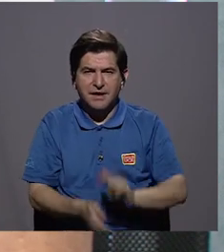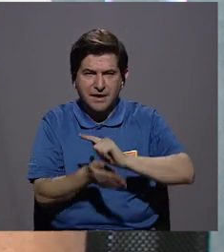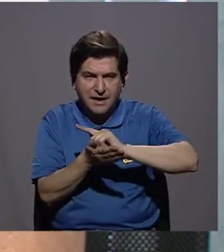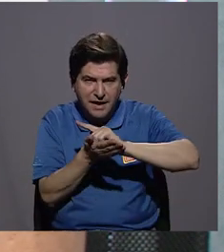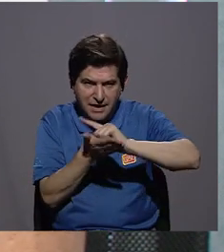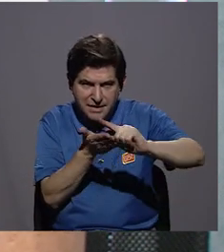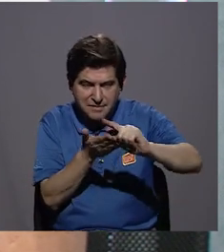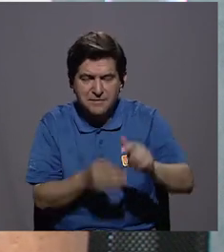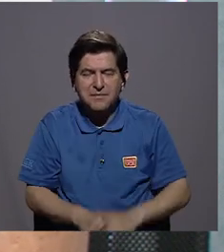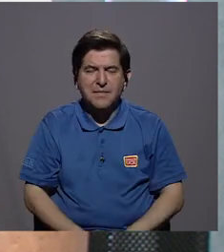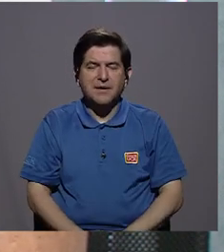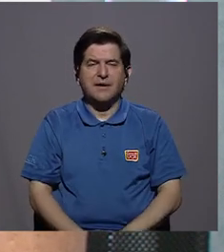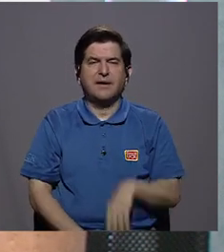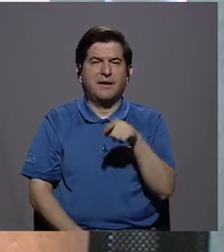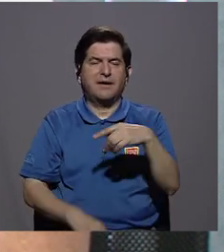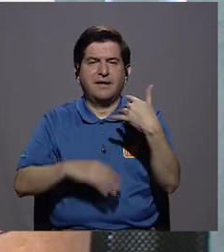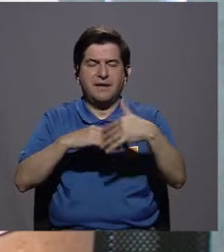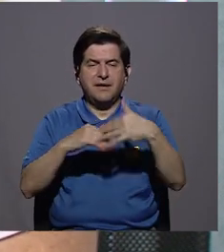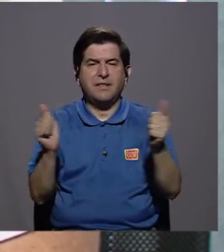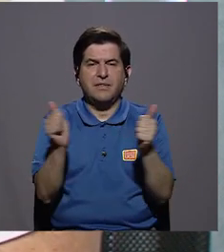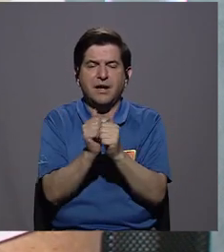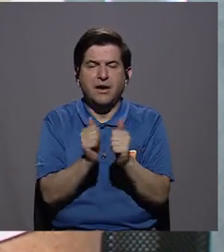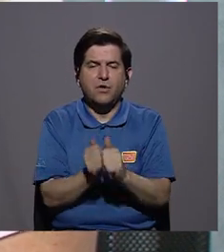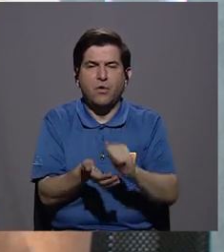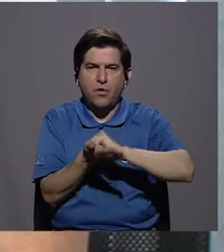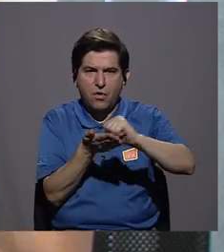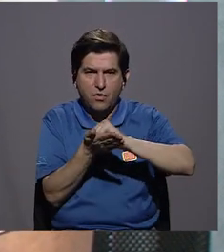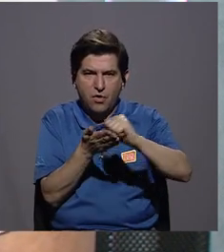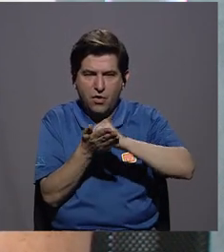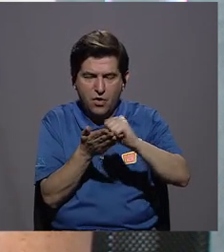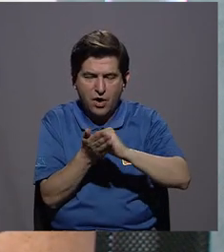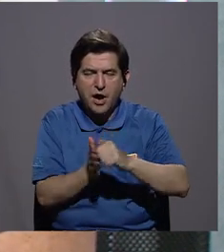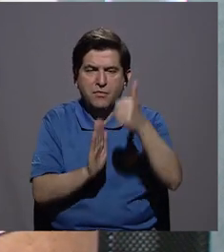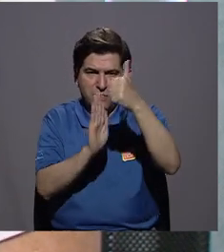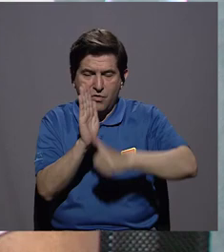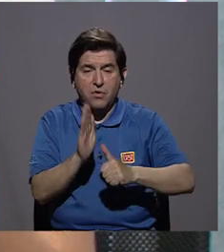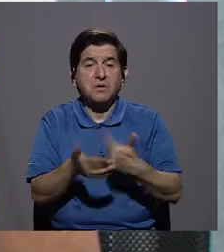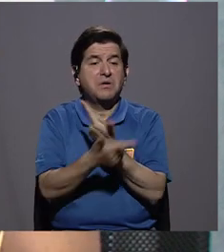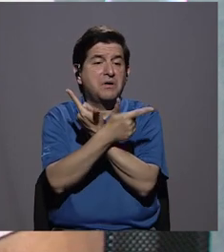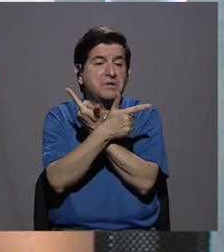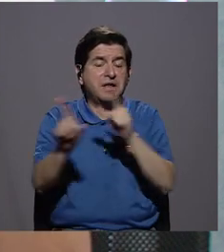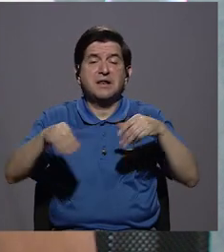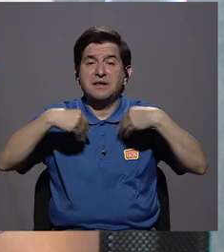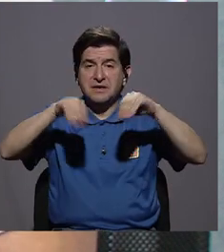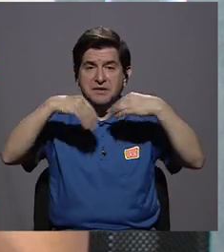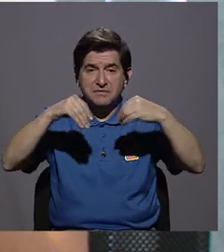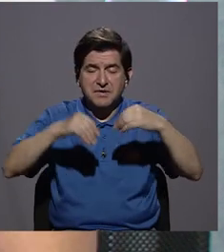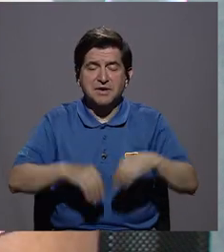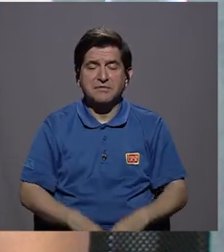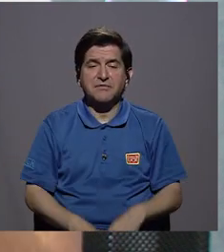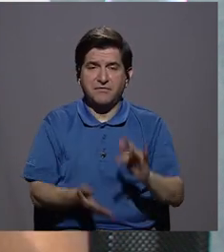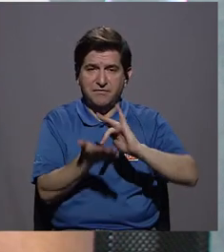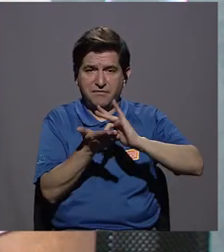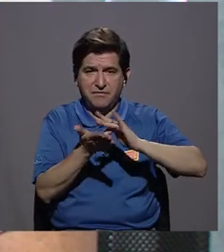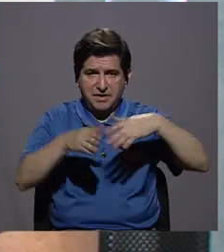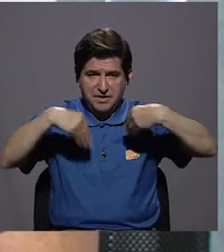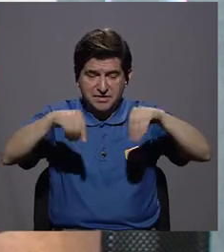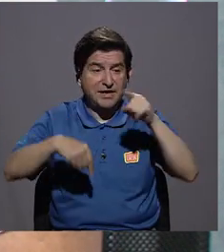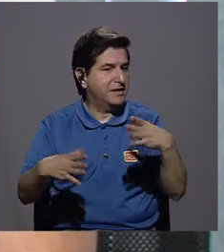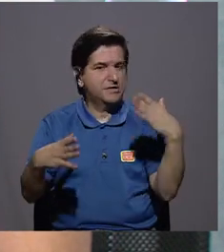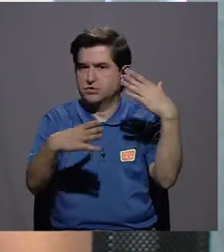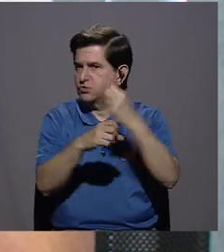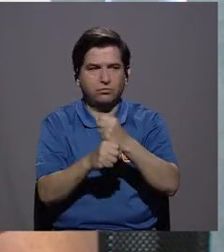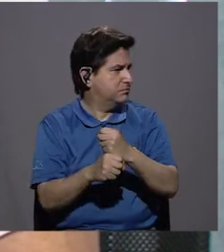herida con jabón quirúrgico que venden libremente en las farmacias. Eso no se debe de hacer.